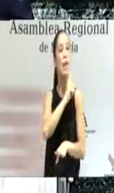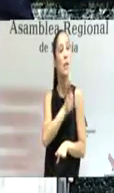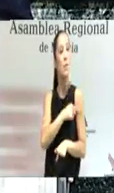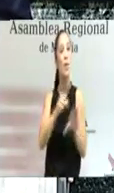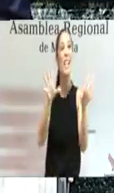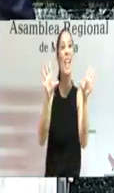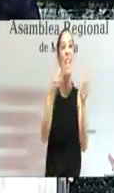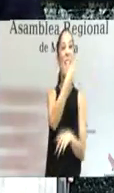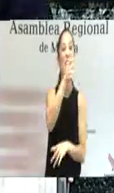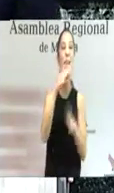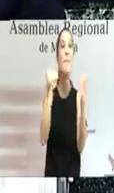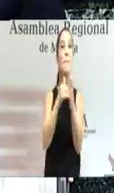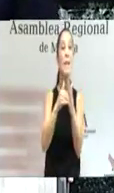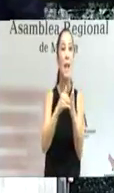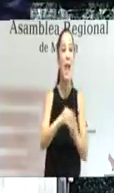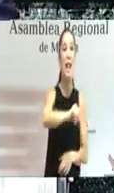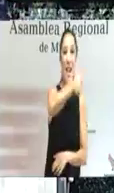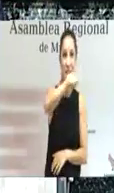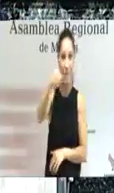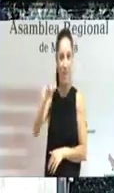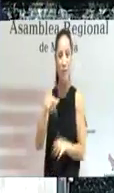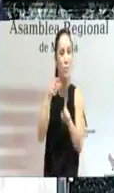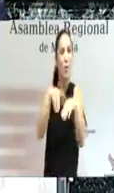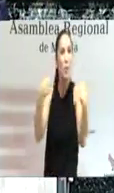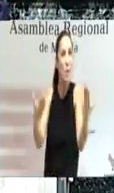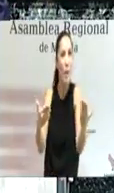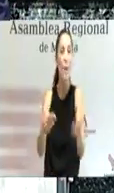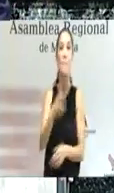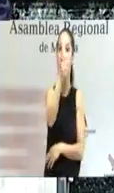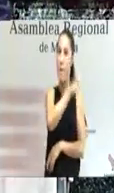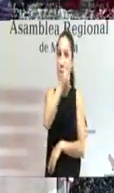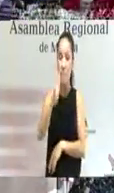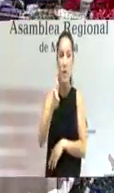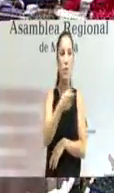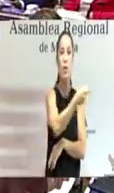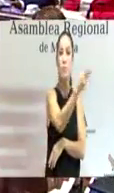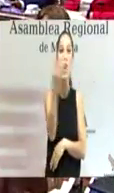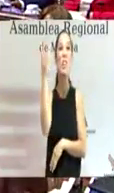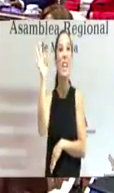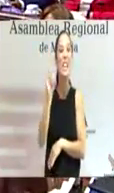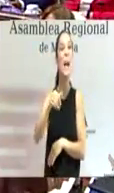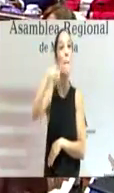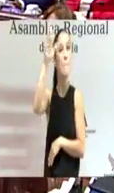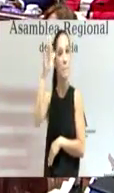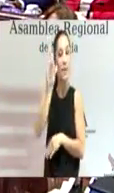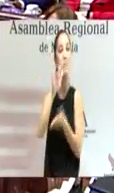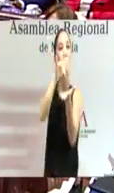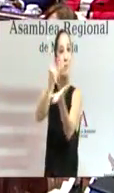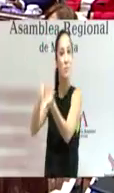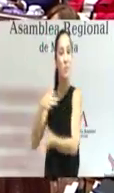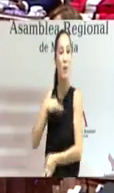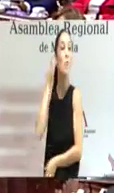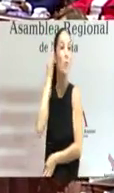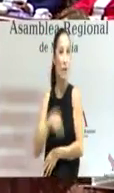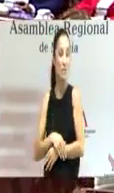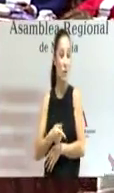en nuestra región con un objetivo además de llegar a 30.000 en el ámbito femenino. A ello se suman los 50.000